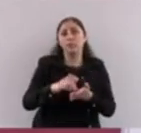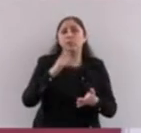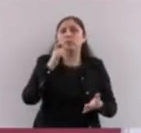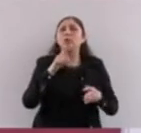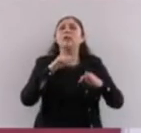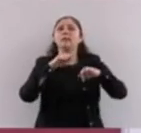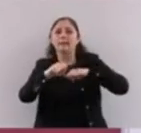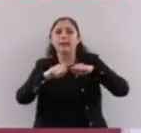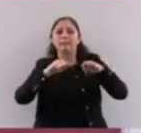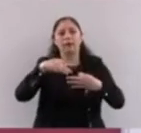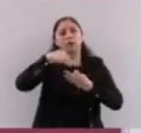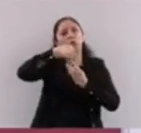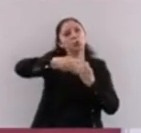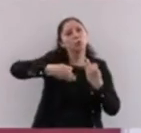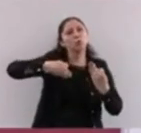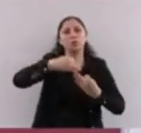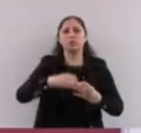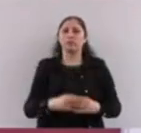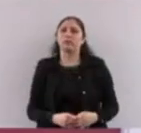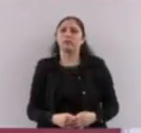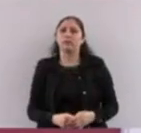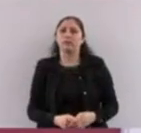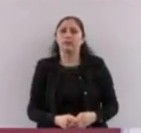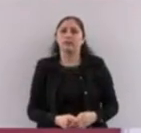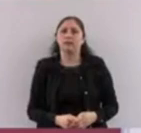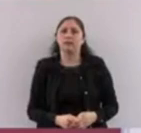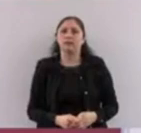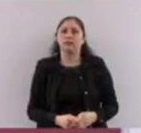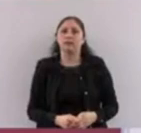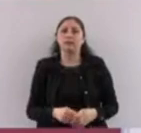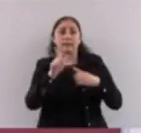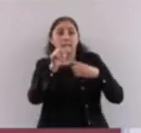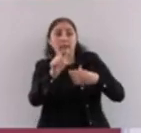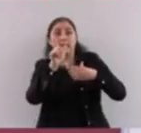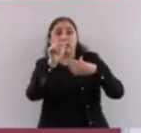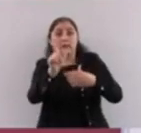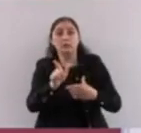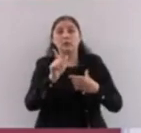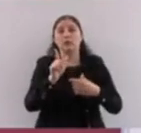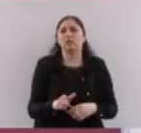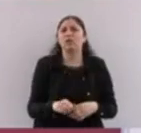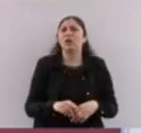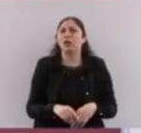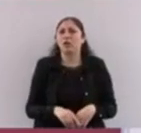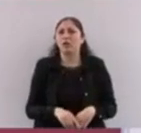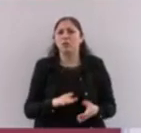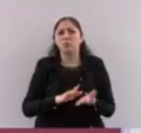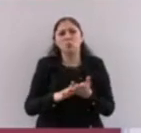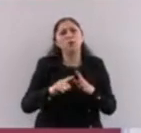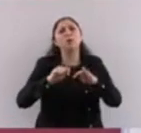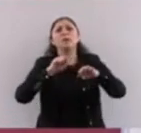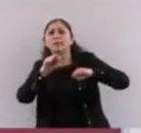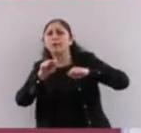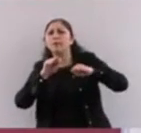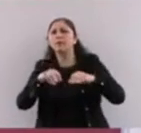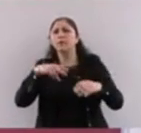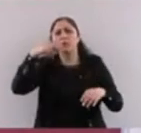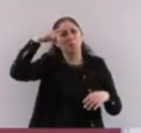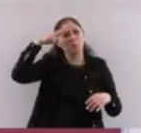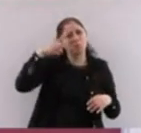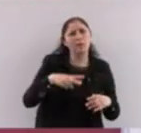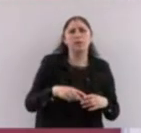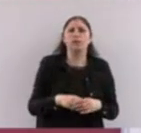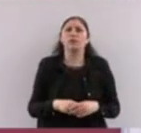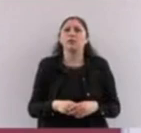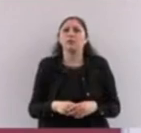hay recursos porque ustedes se empeñaron en sacar a México adelante. Y cuando llegue alguien y les diga, oiga,